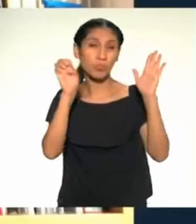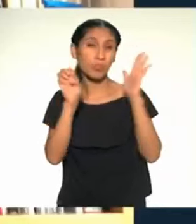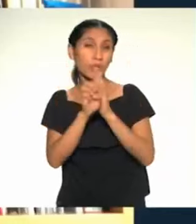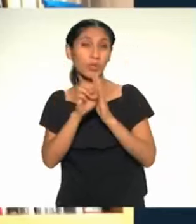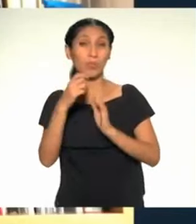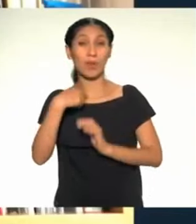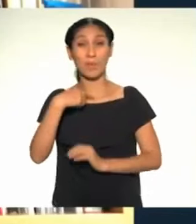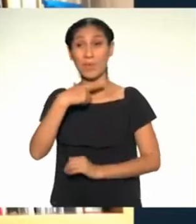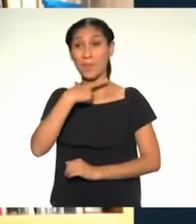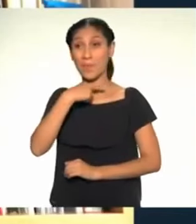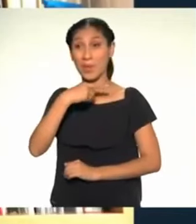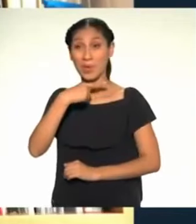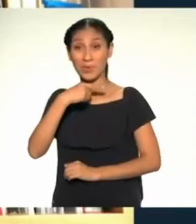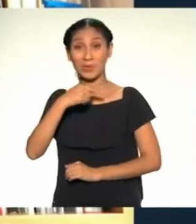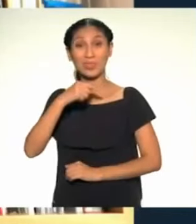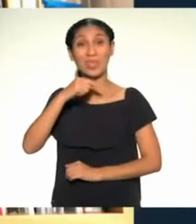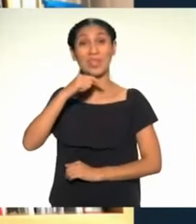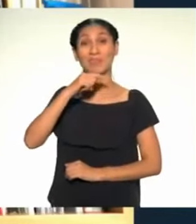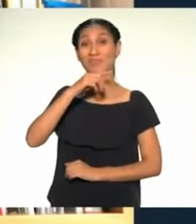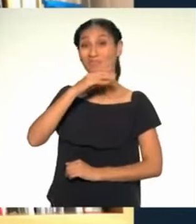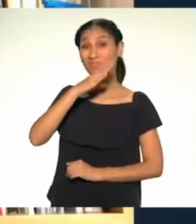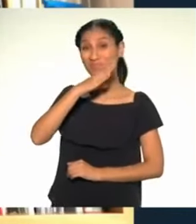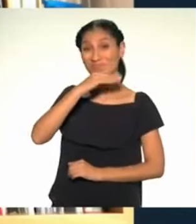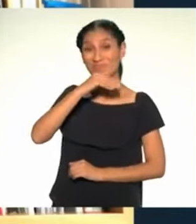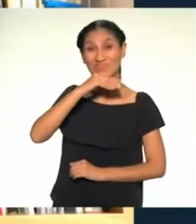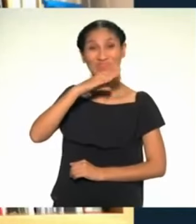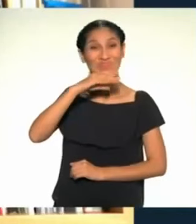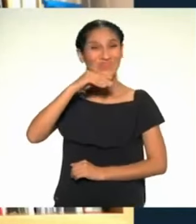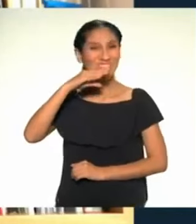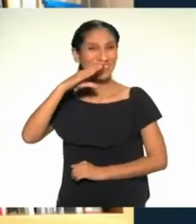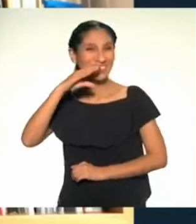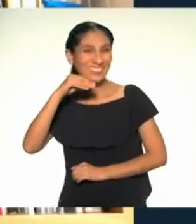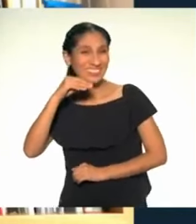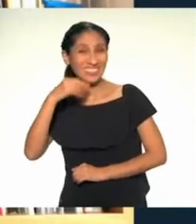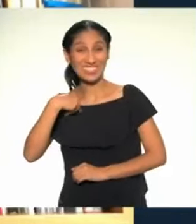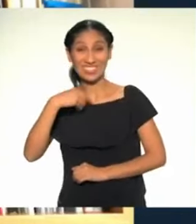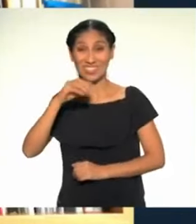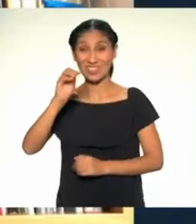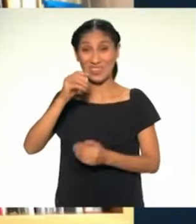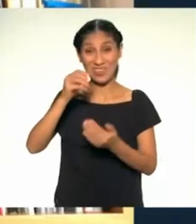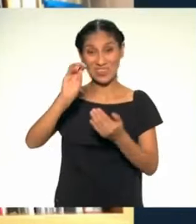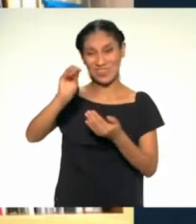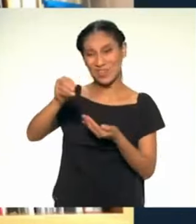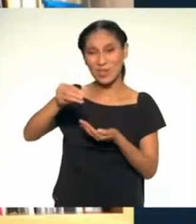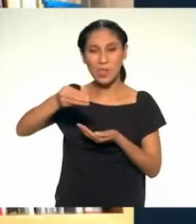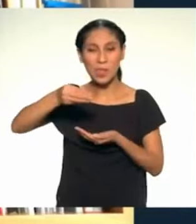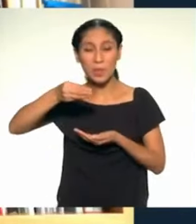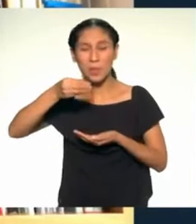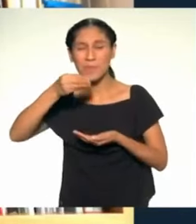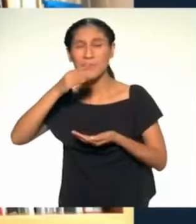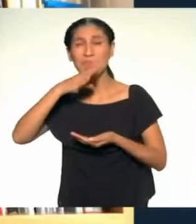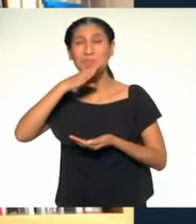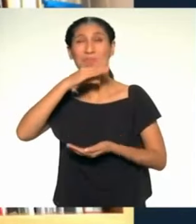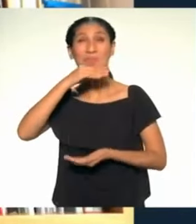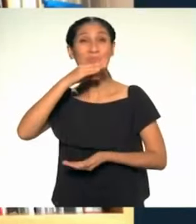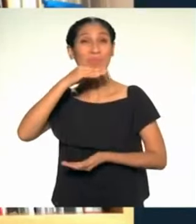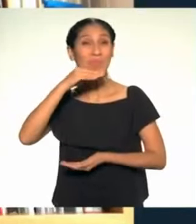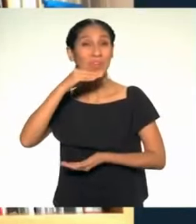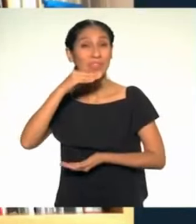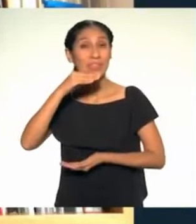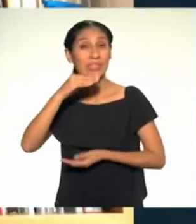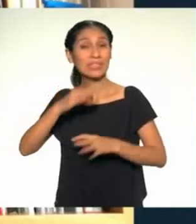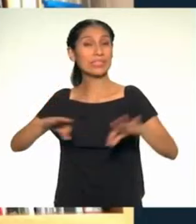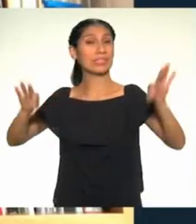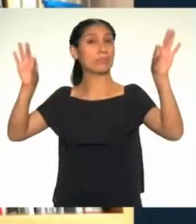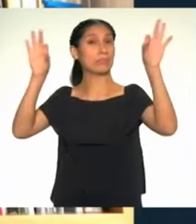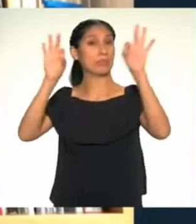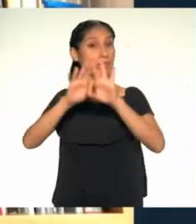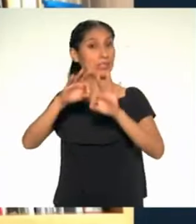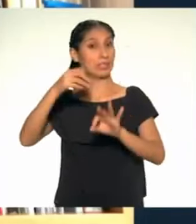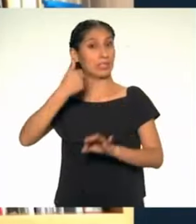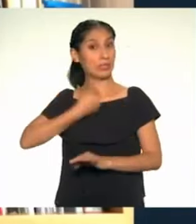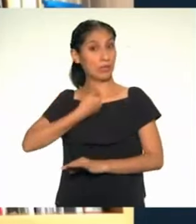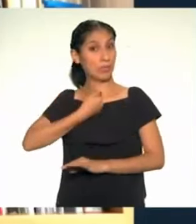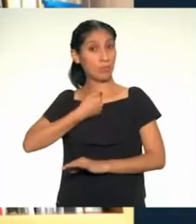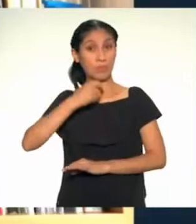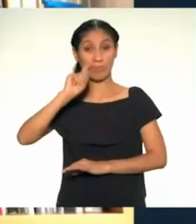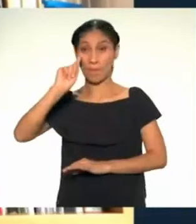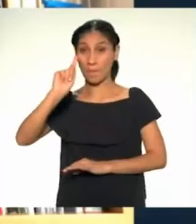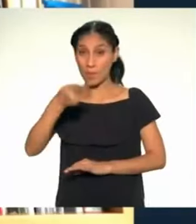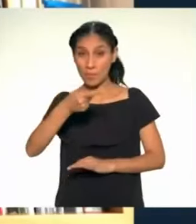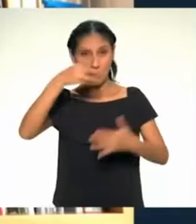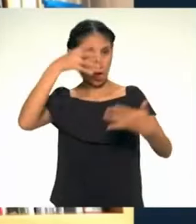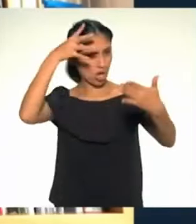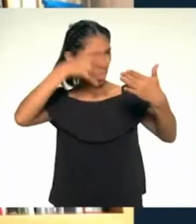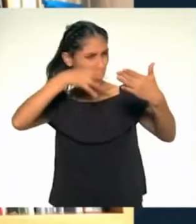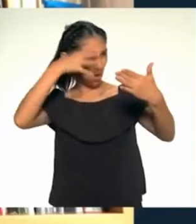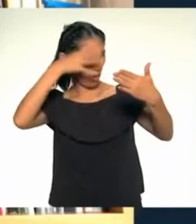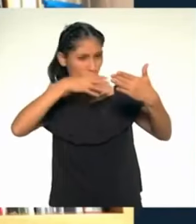encanta el chocolate. Si voy a consumir un chocolate, tengo que estar segura de que el cacao que ha sido utilizado